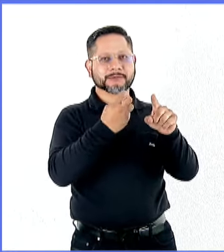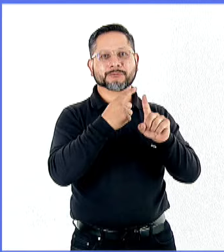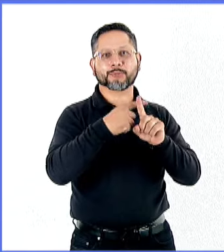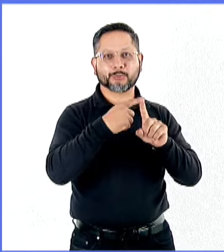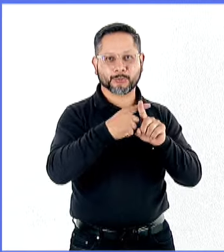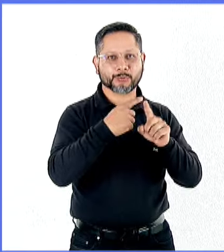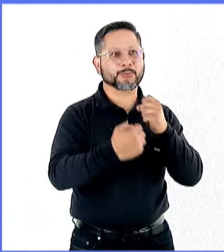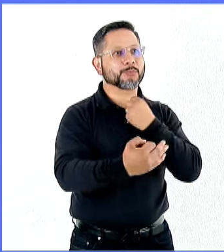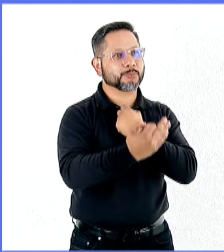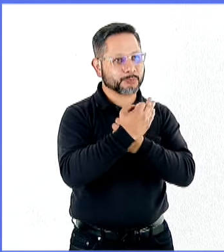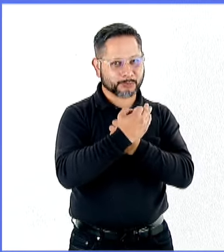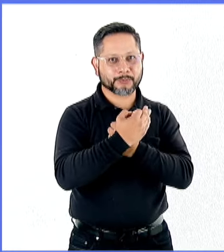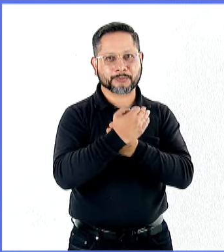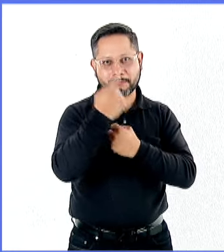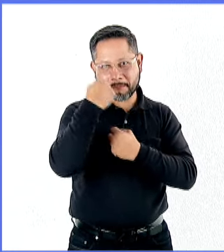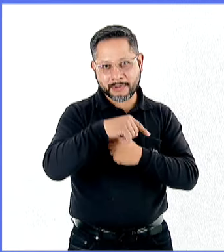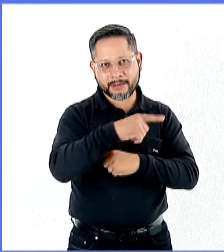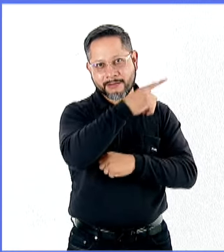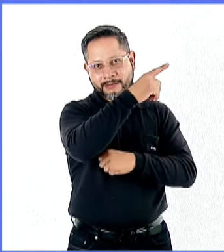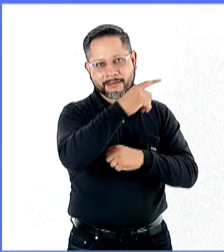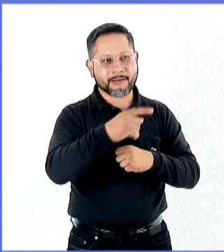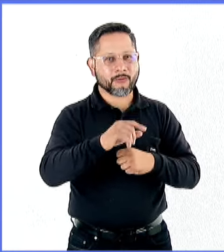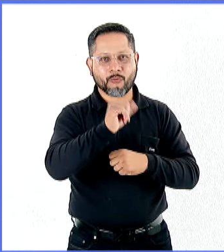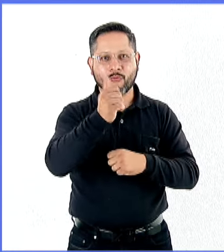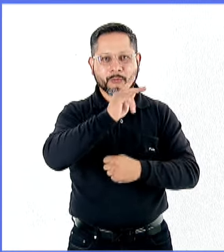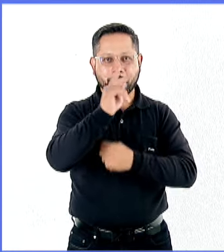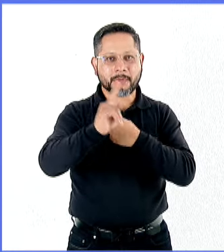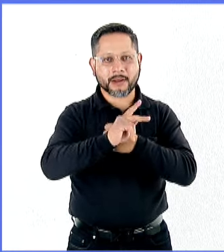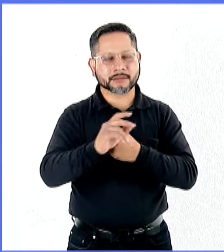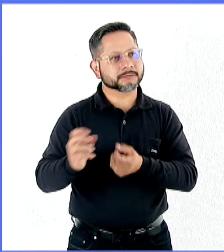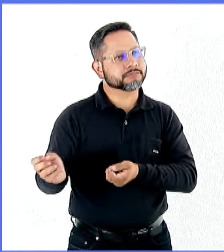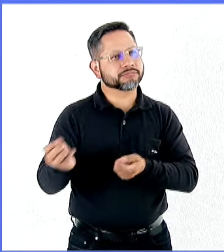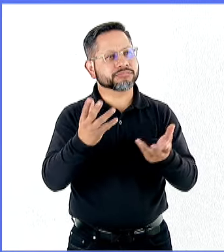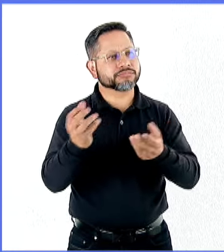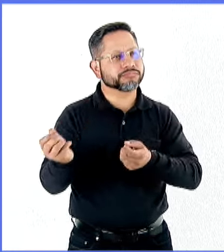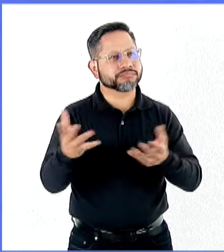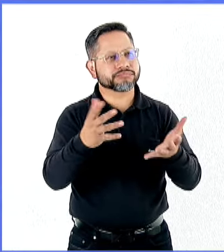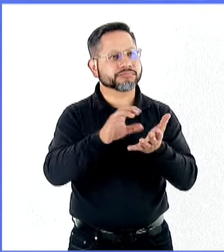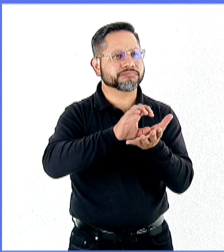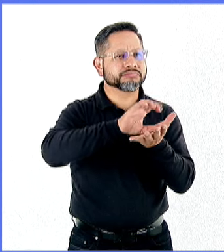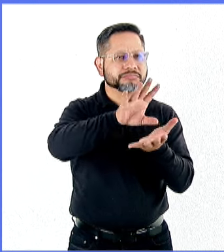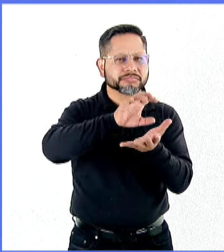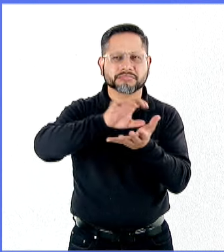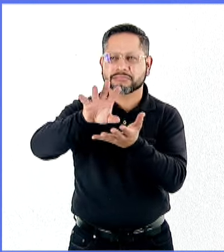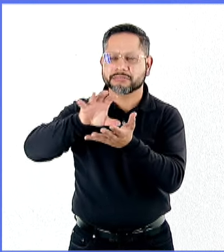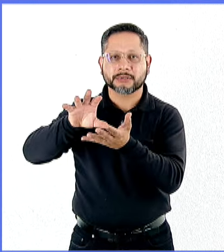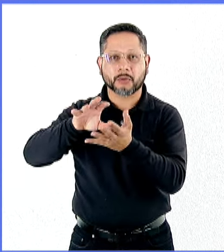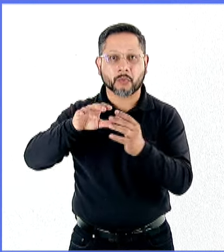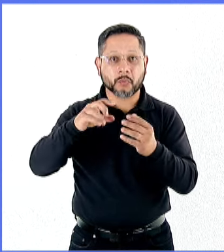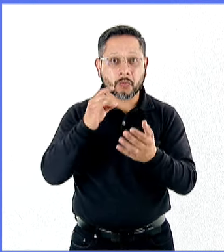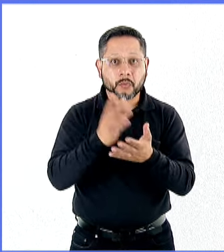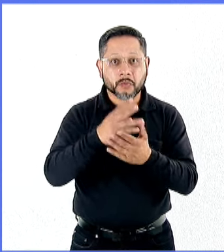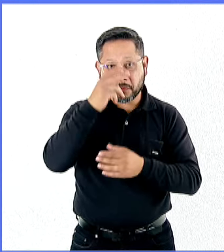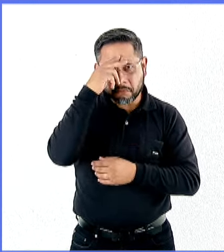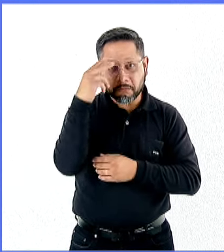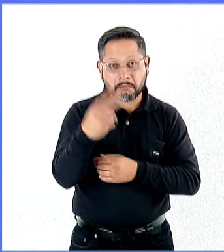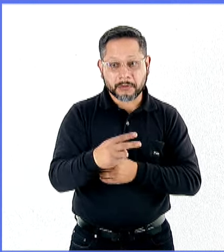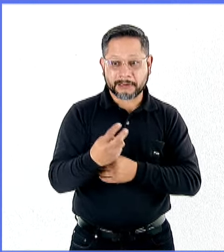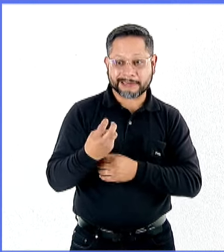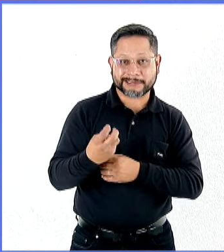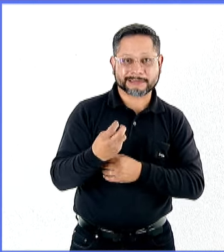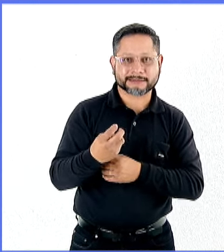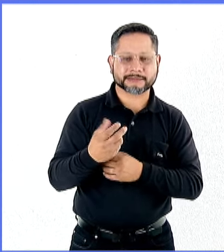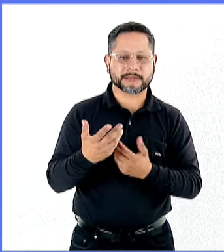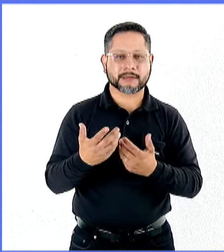positivo en las exportaciones, pero con una mayor cantidad de producción local, que no solamente México se convierta en un país que